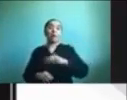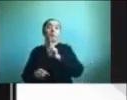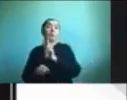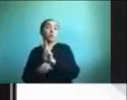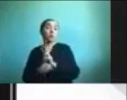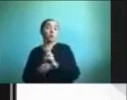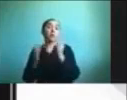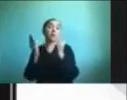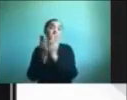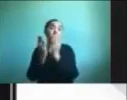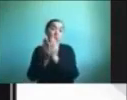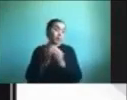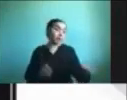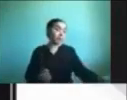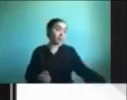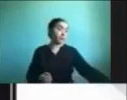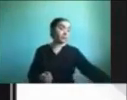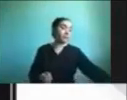alumnos